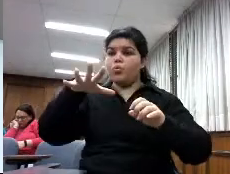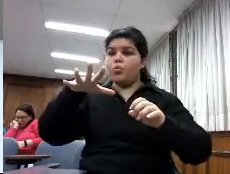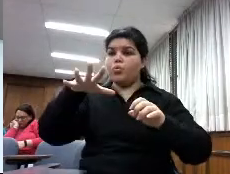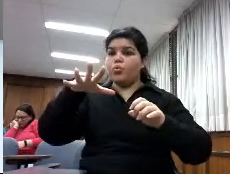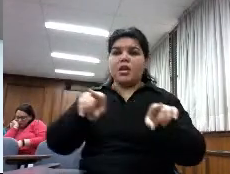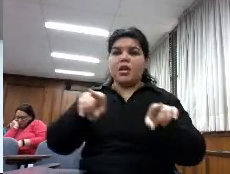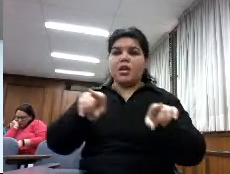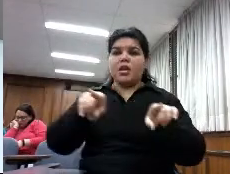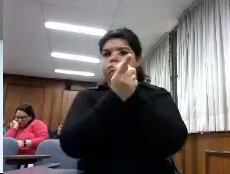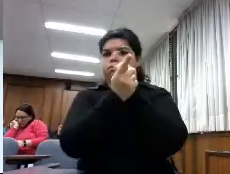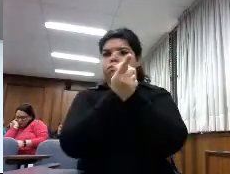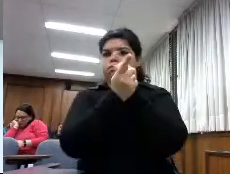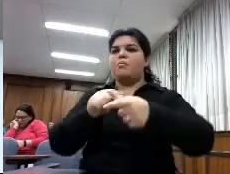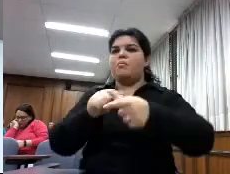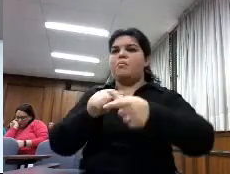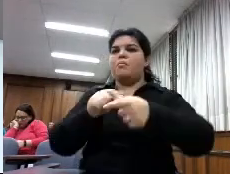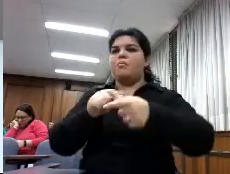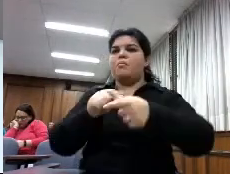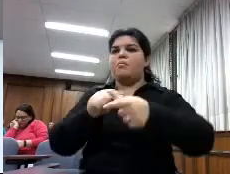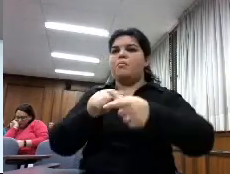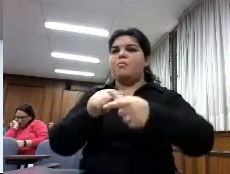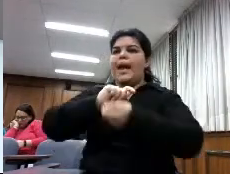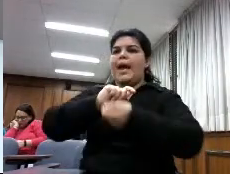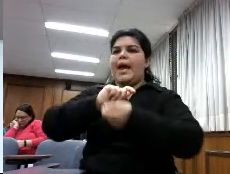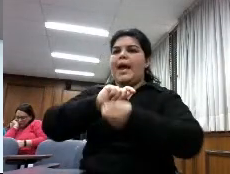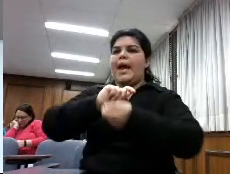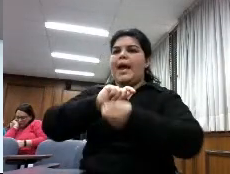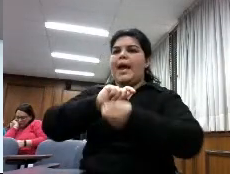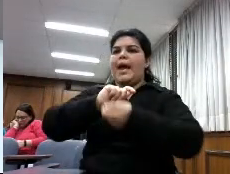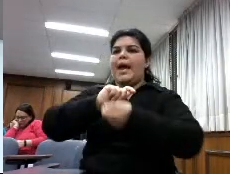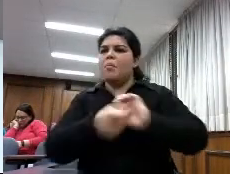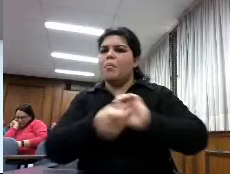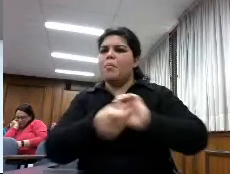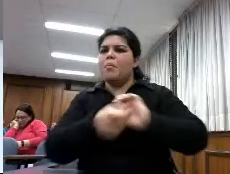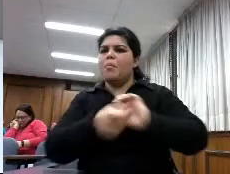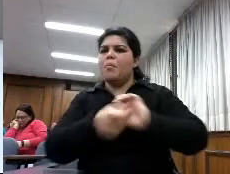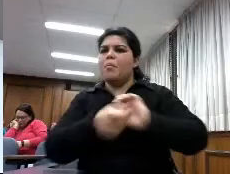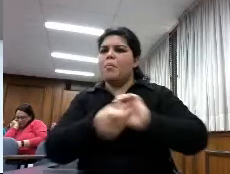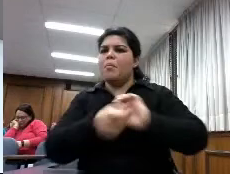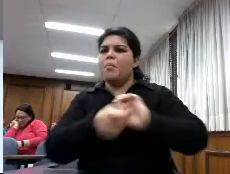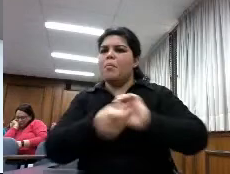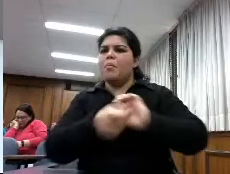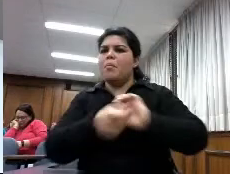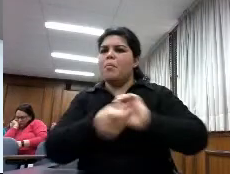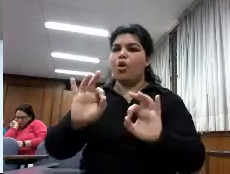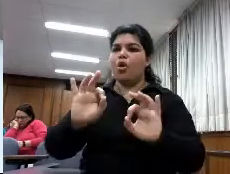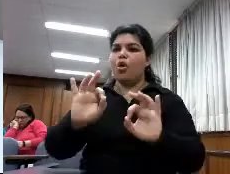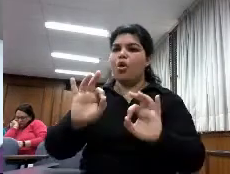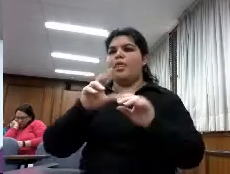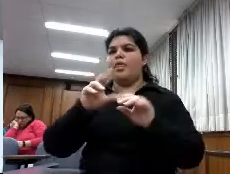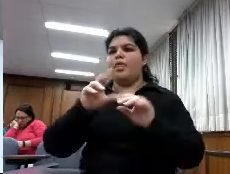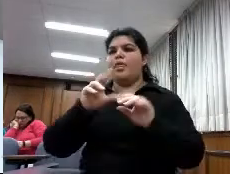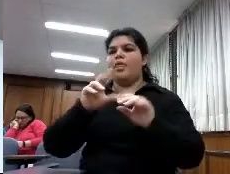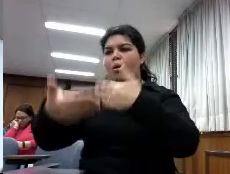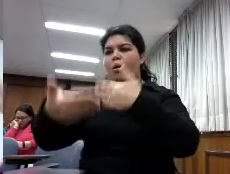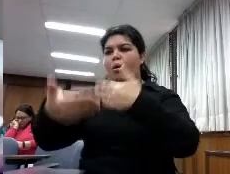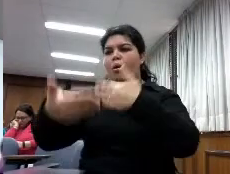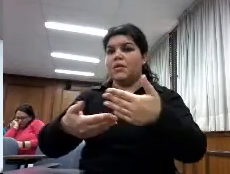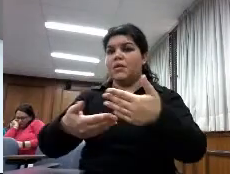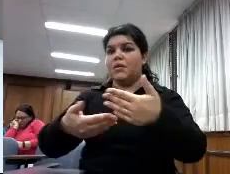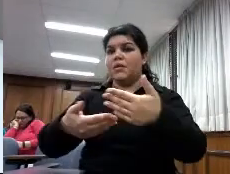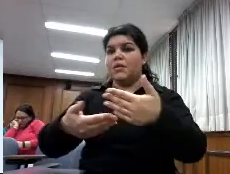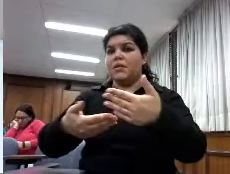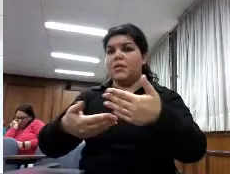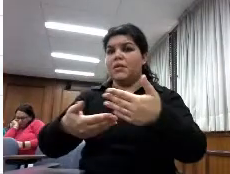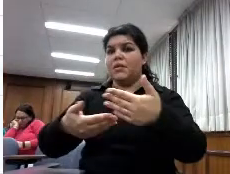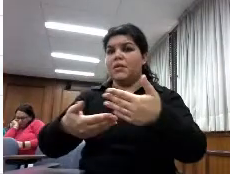siglos como dice Marshall McLuhan pero cada vez uno y otro formato van a ser distintos en cuanto a la capacidad de